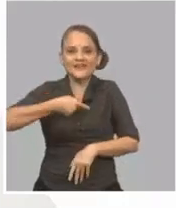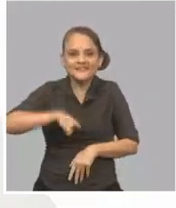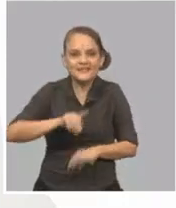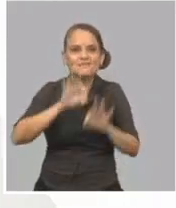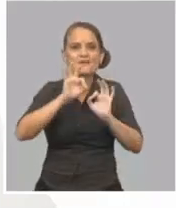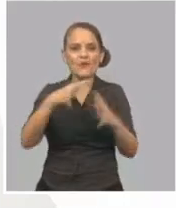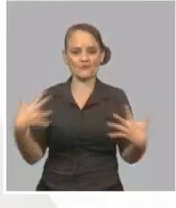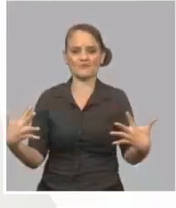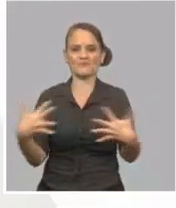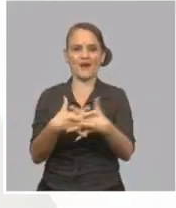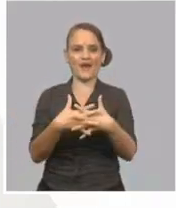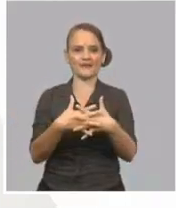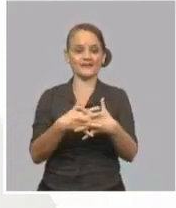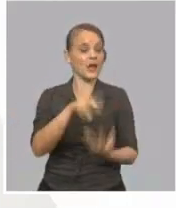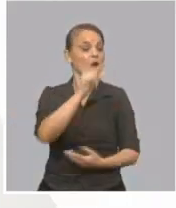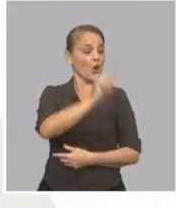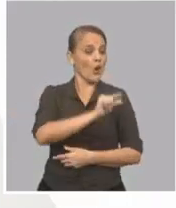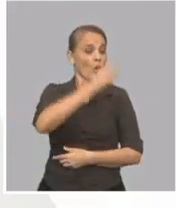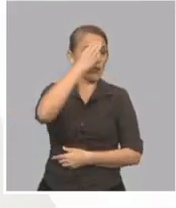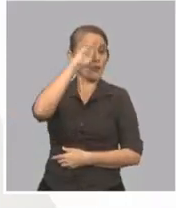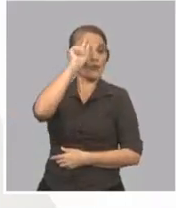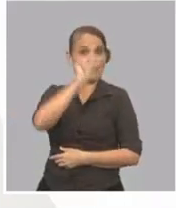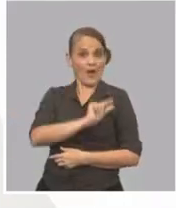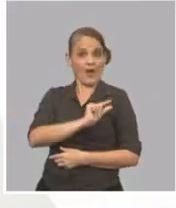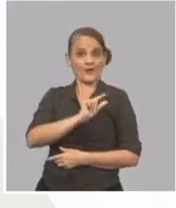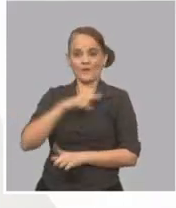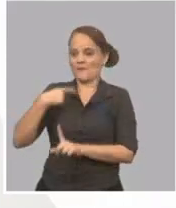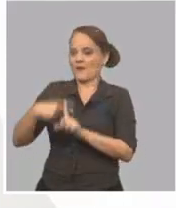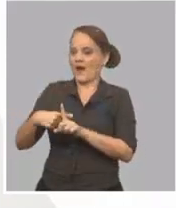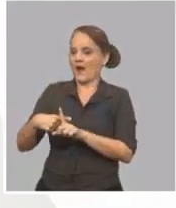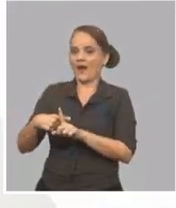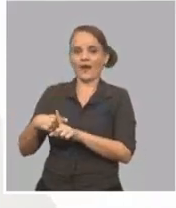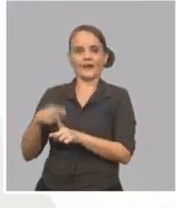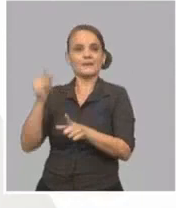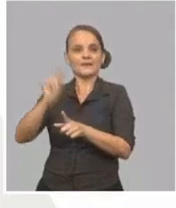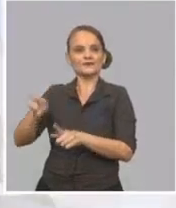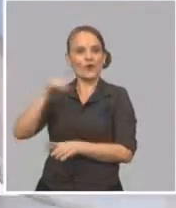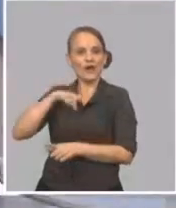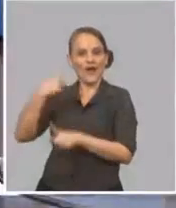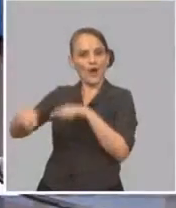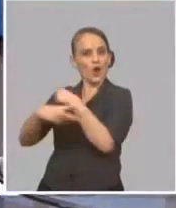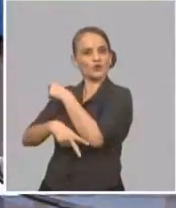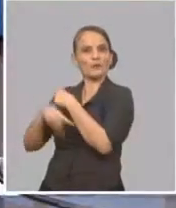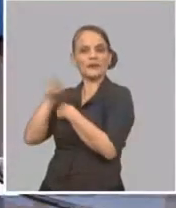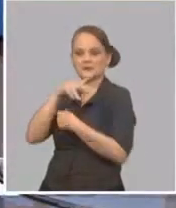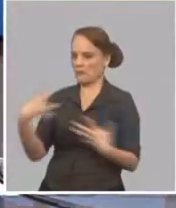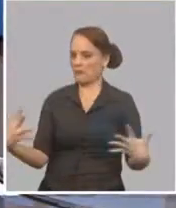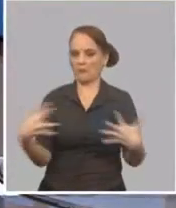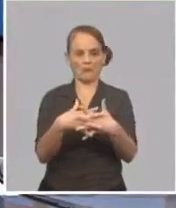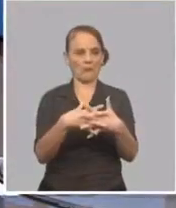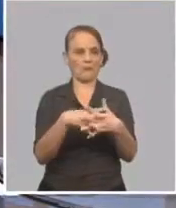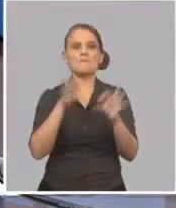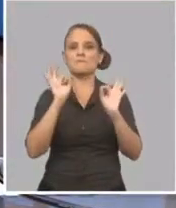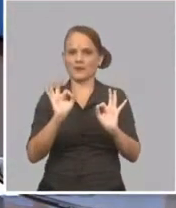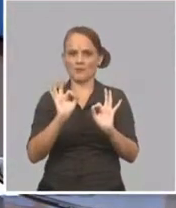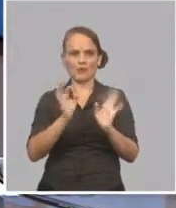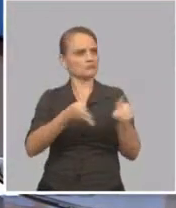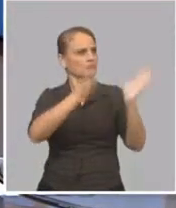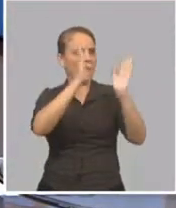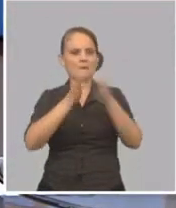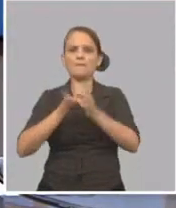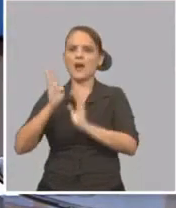el disfrute de nuestras instalaciones, tanto turistas nacionales como internacionales. Hay que decir que nosotros en este periodo, en este invierno, también